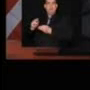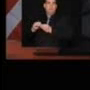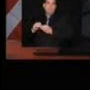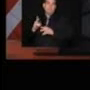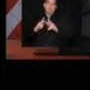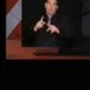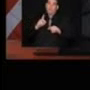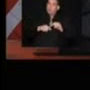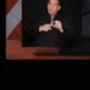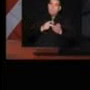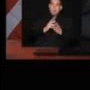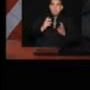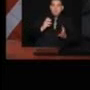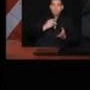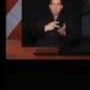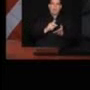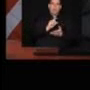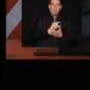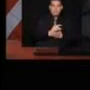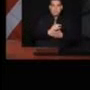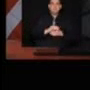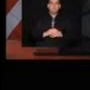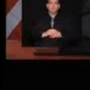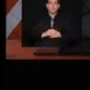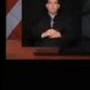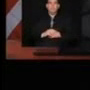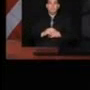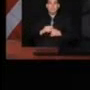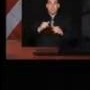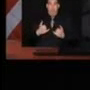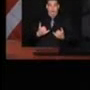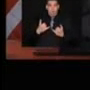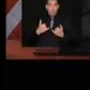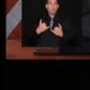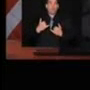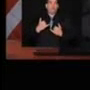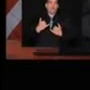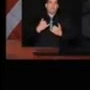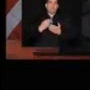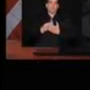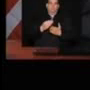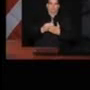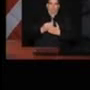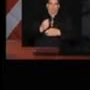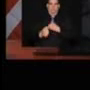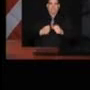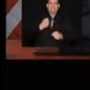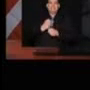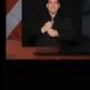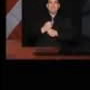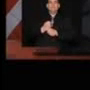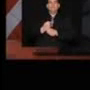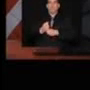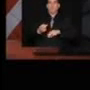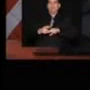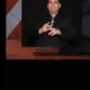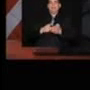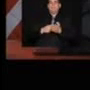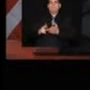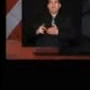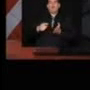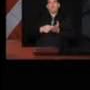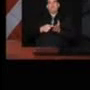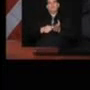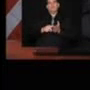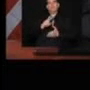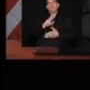presupuesto tiene algunos rasgos que quiero destacar. Reduce lo que se coge prestado sin aumentar gastos, aumentando el pago de deuda en 200